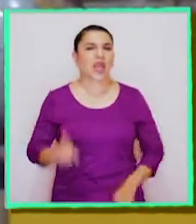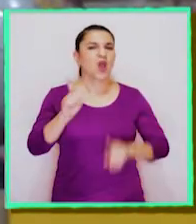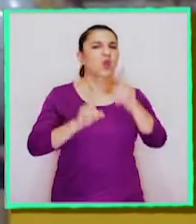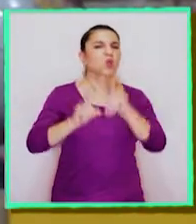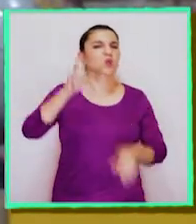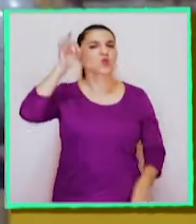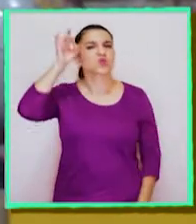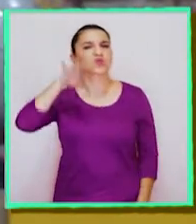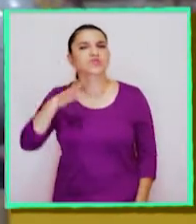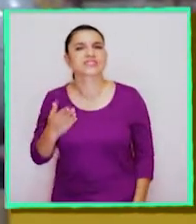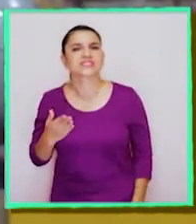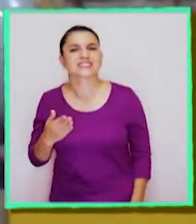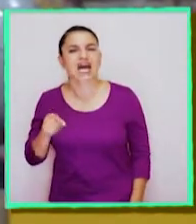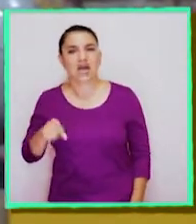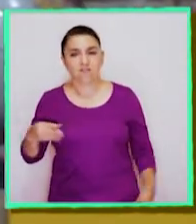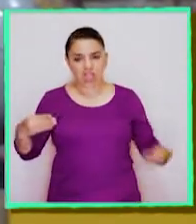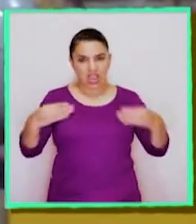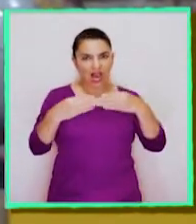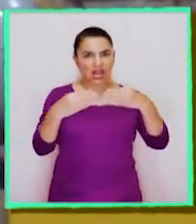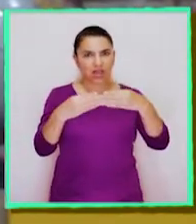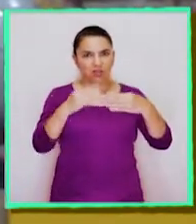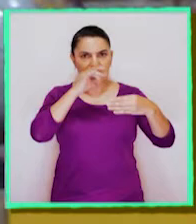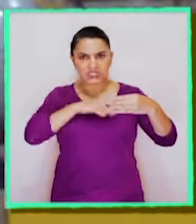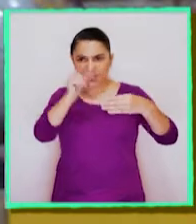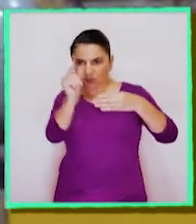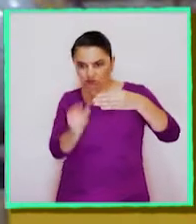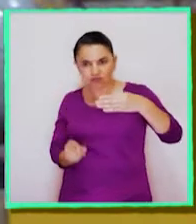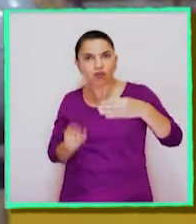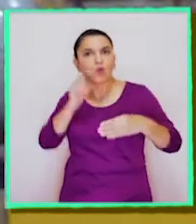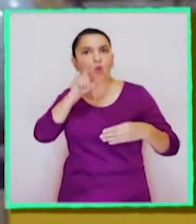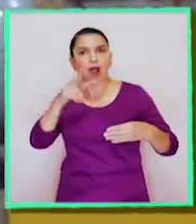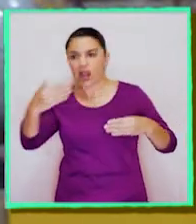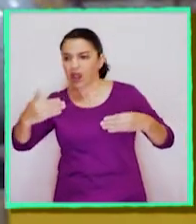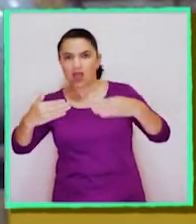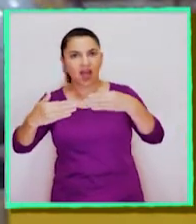¿alguien sabe cerca del límite de qué placas se encuentra Chile?